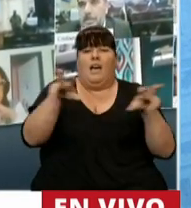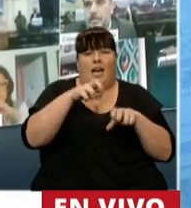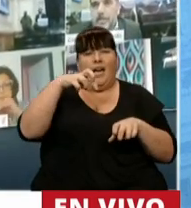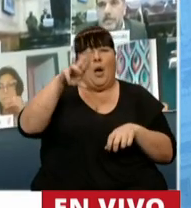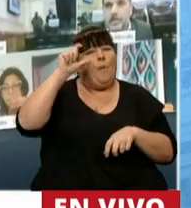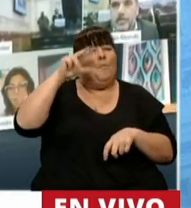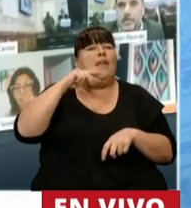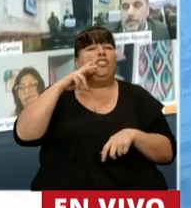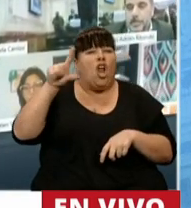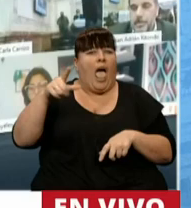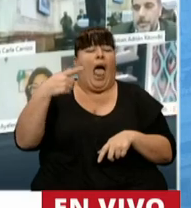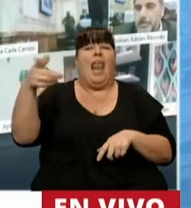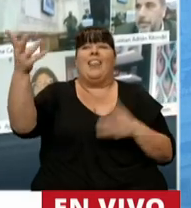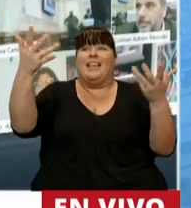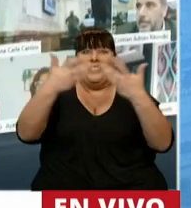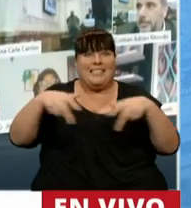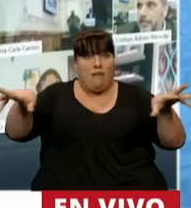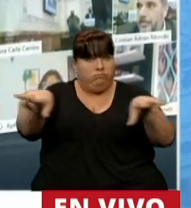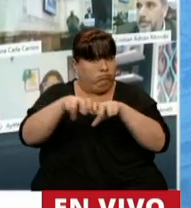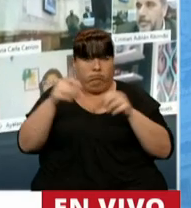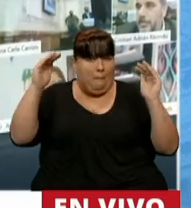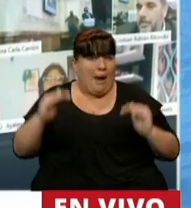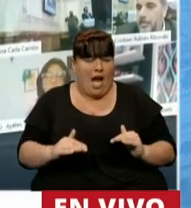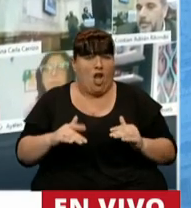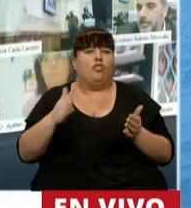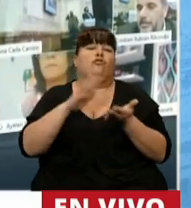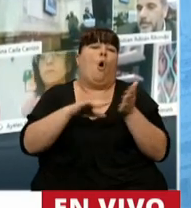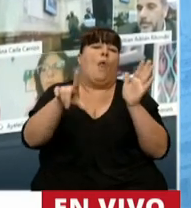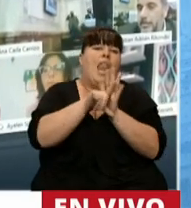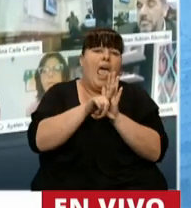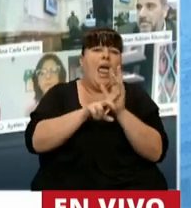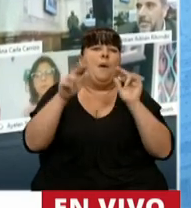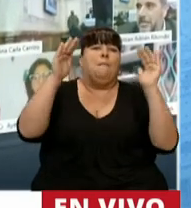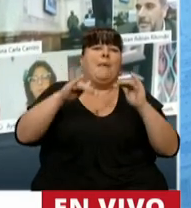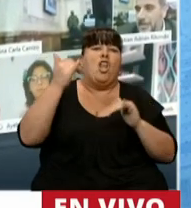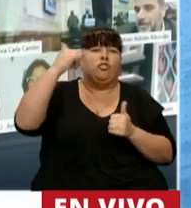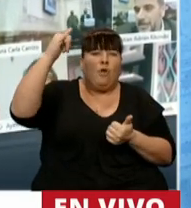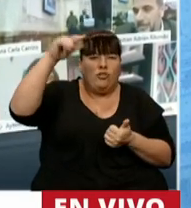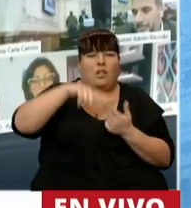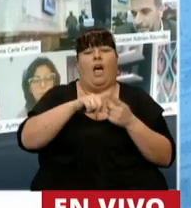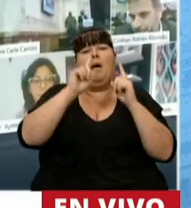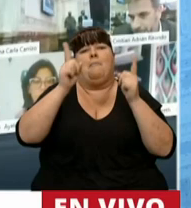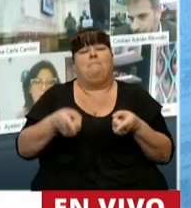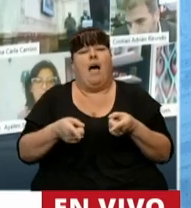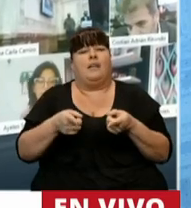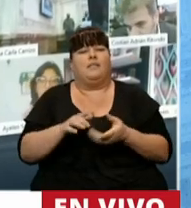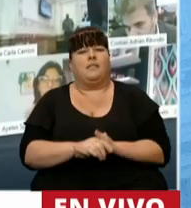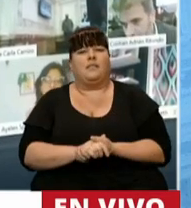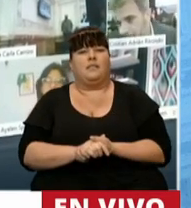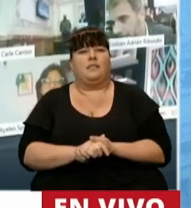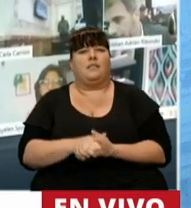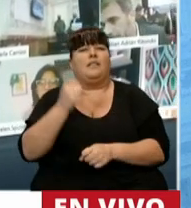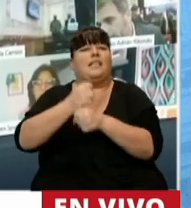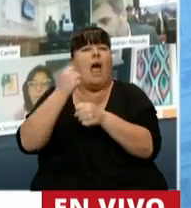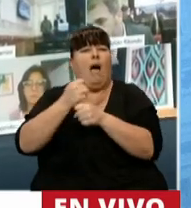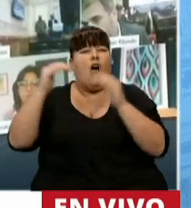significativamente los ingresos del sistema, ya sea por normativas que han reducido alícuotas, como por la propia caída